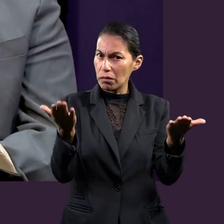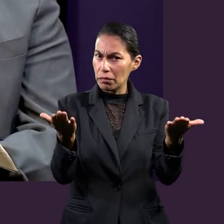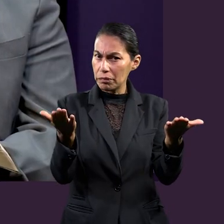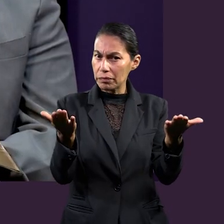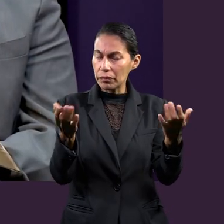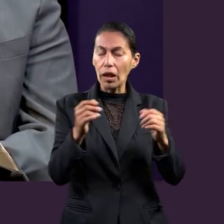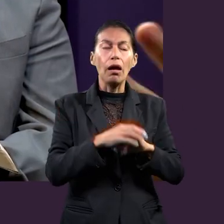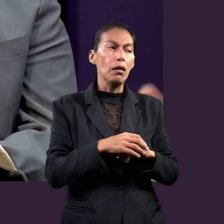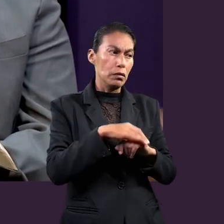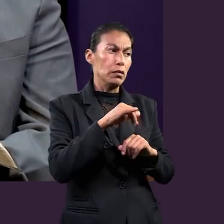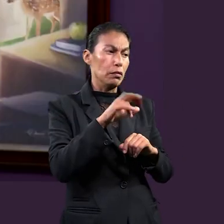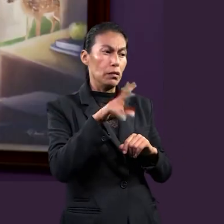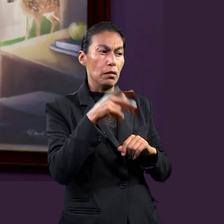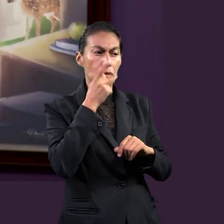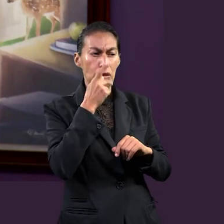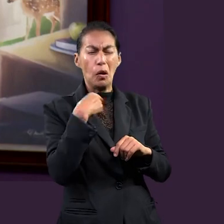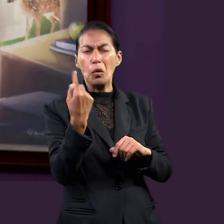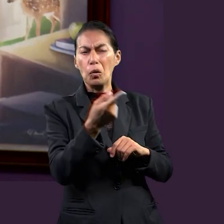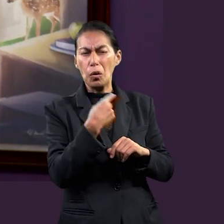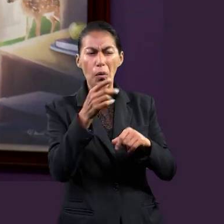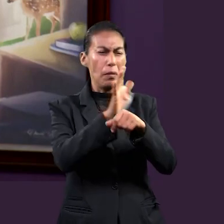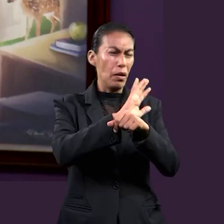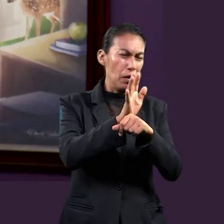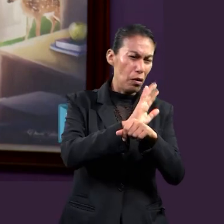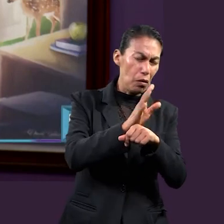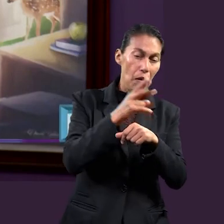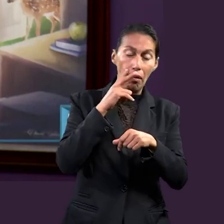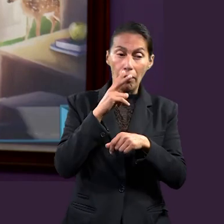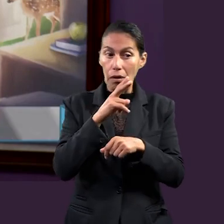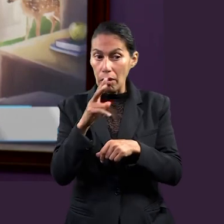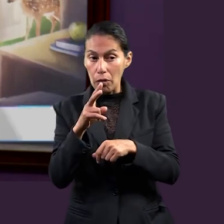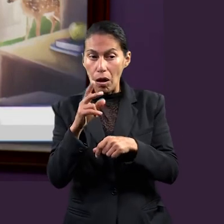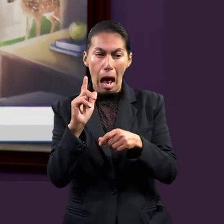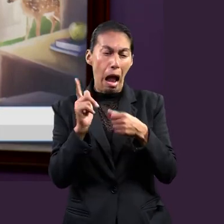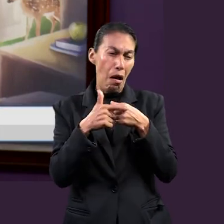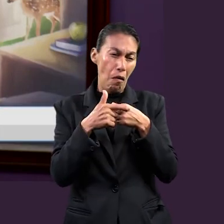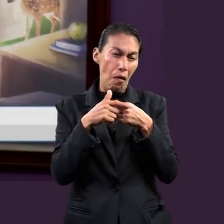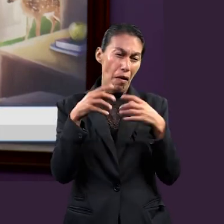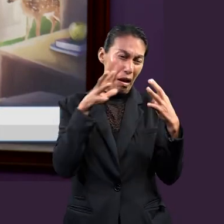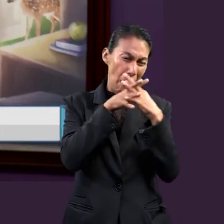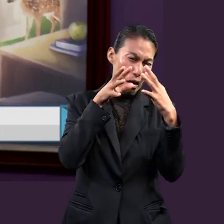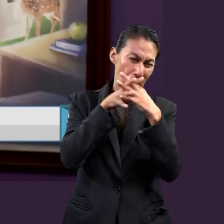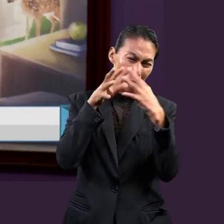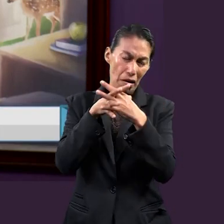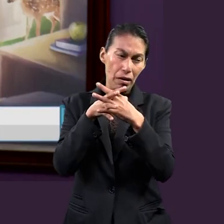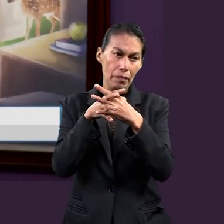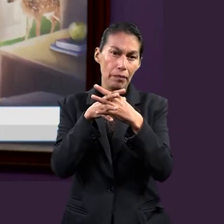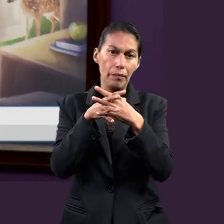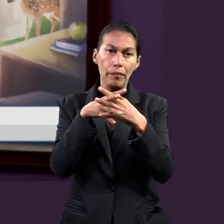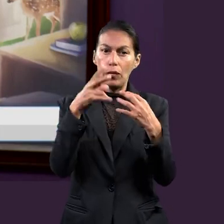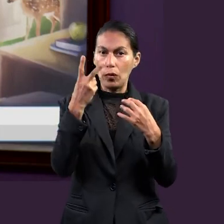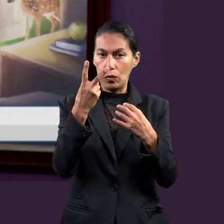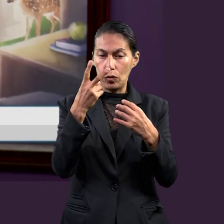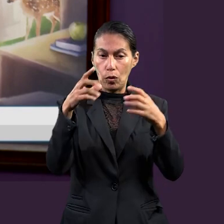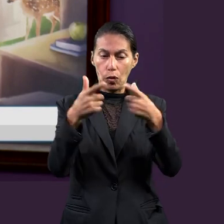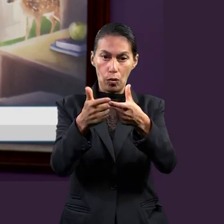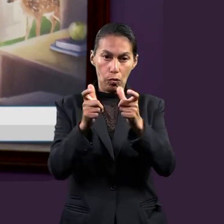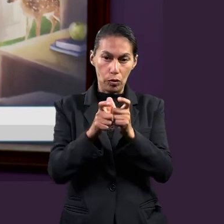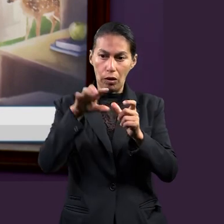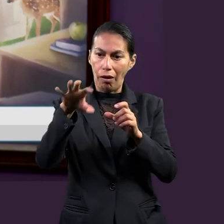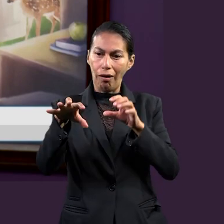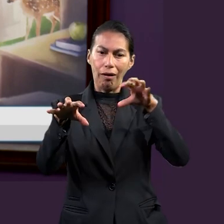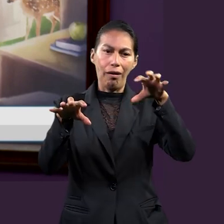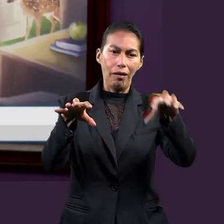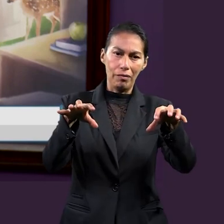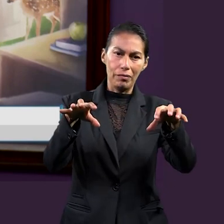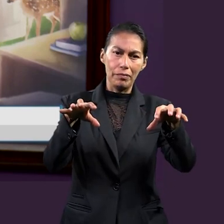Pastor. Generalmente, cuando nosotros vemos películas o leemos algunas novelas que tienen que ver con guerra, nos encontramos con